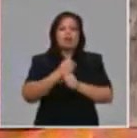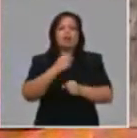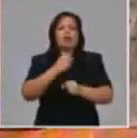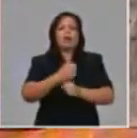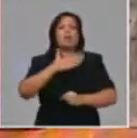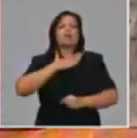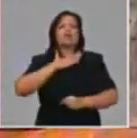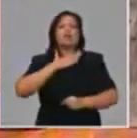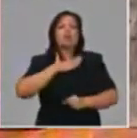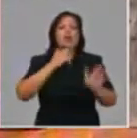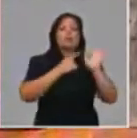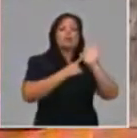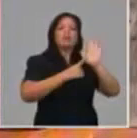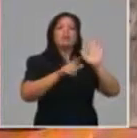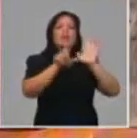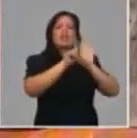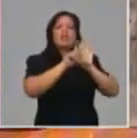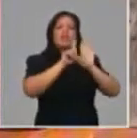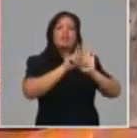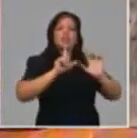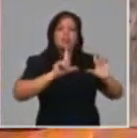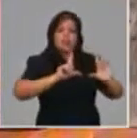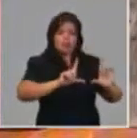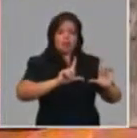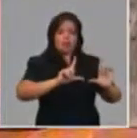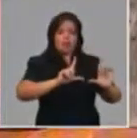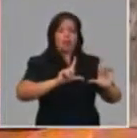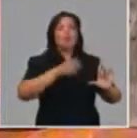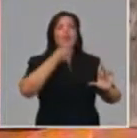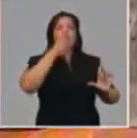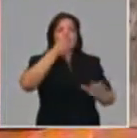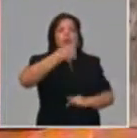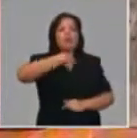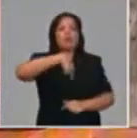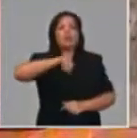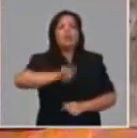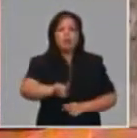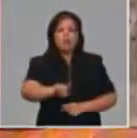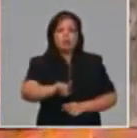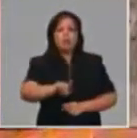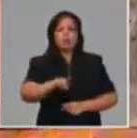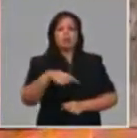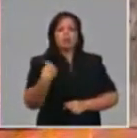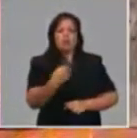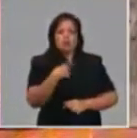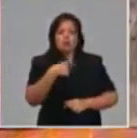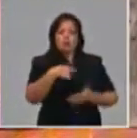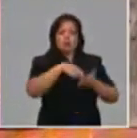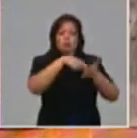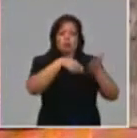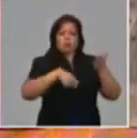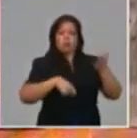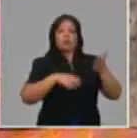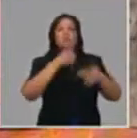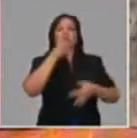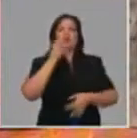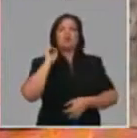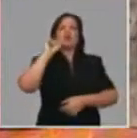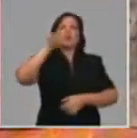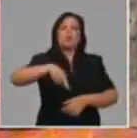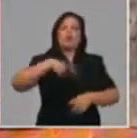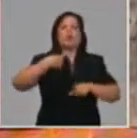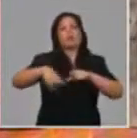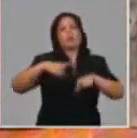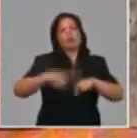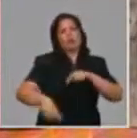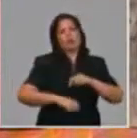acreditación, que respalda la actividad que realiza, y con una per cápita que le definimos puede adquirir producto. Por ejemplo,